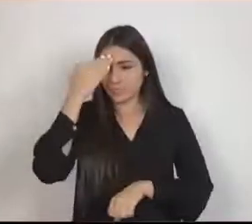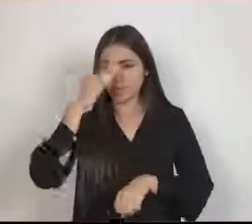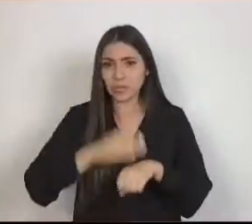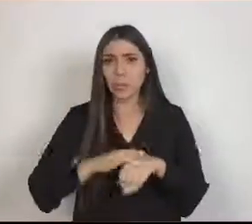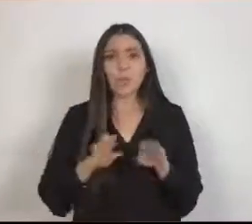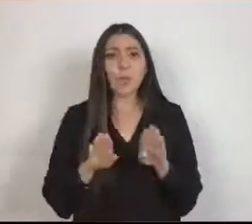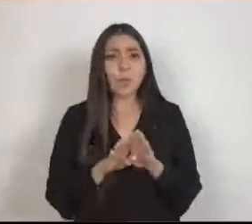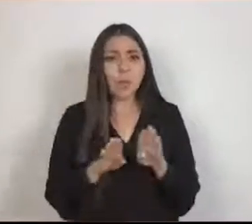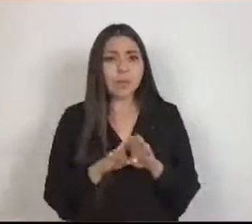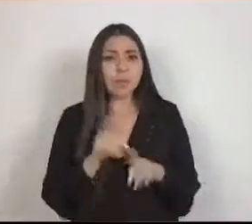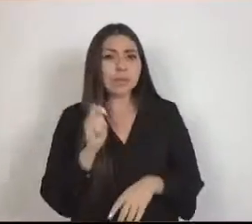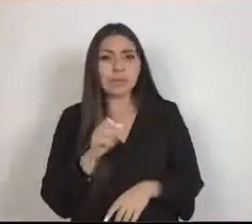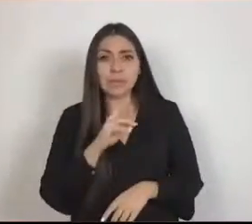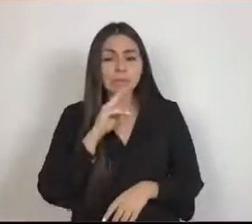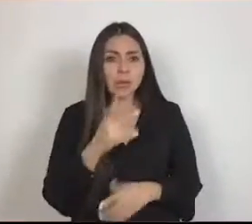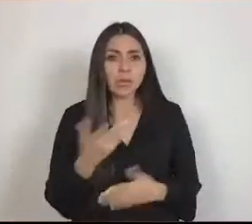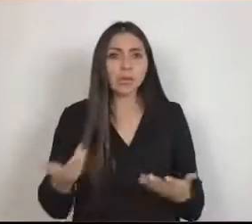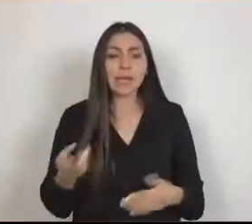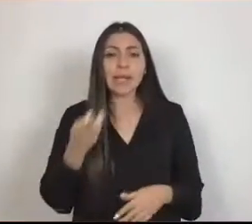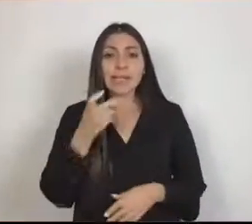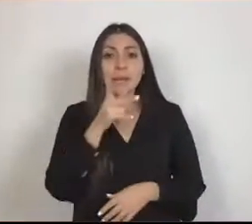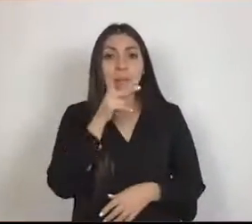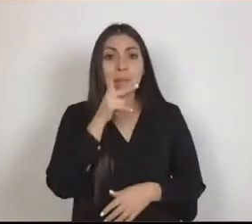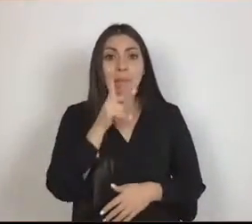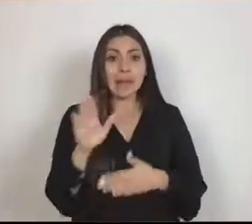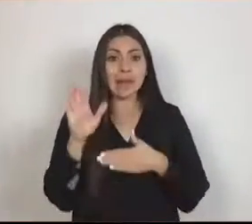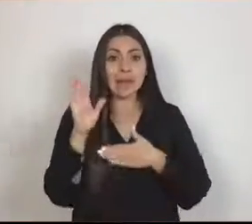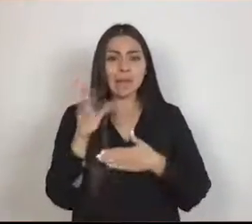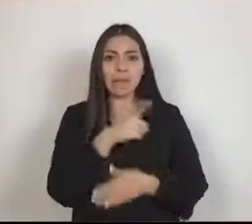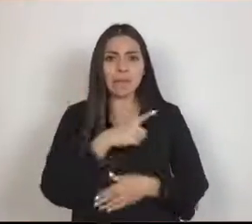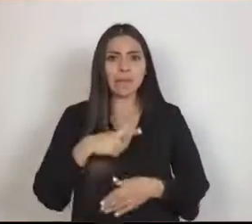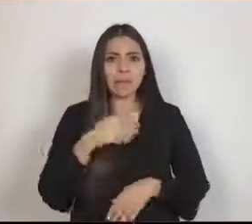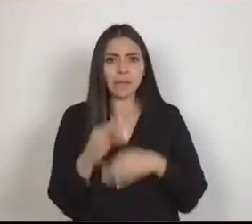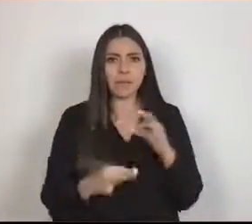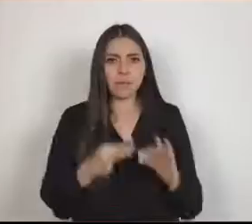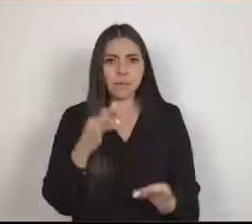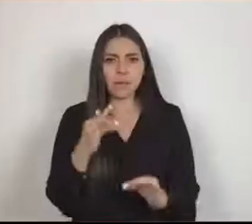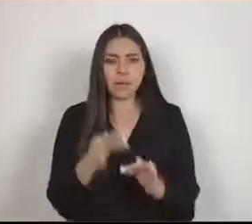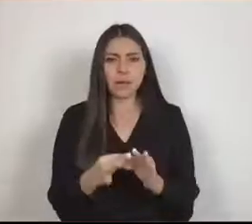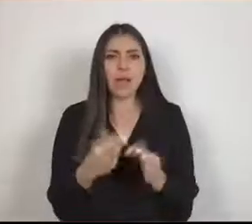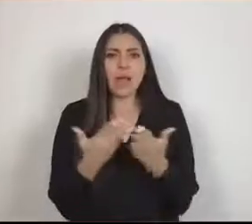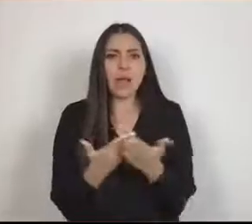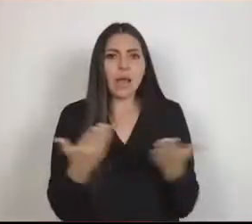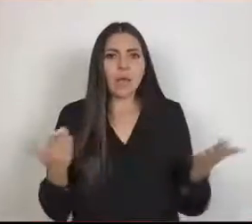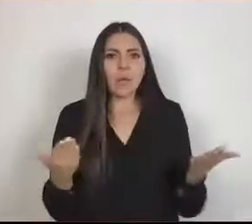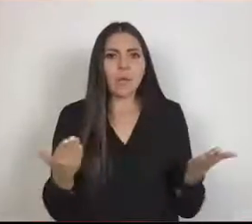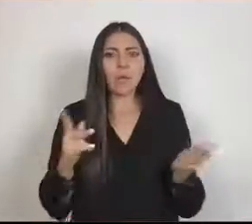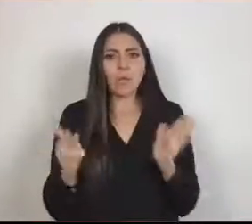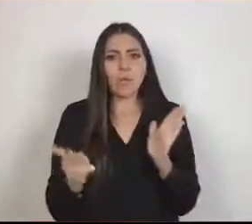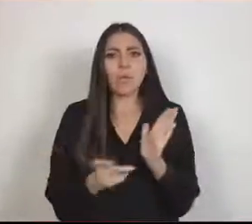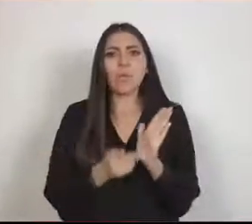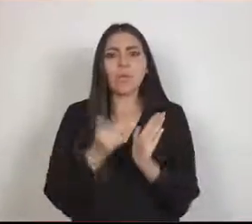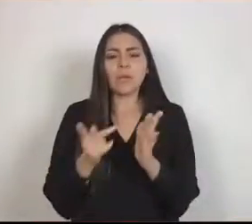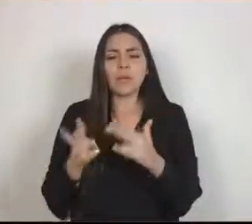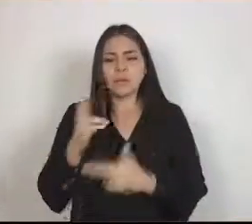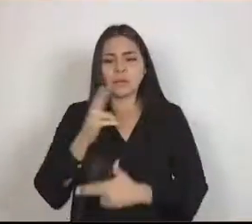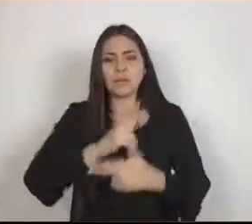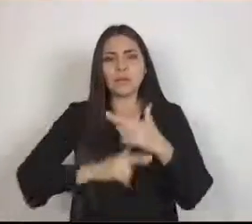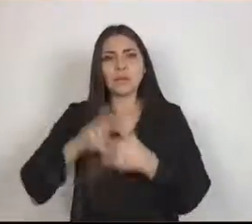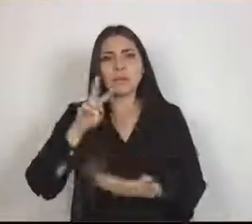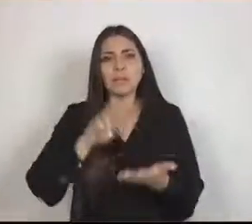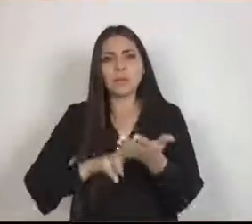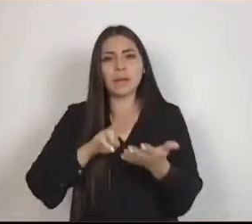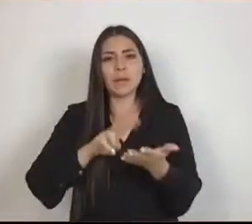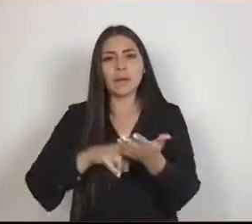este compromiso, que hoy más que nunca ha vuelto un imperativo por los